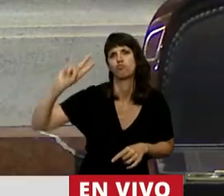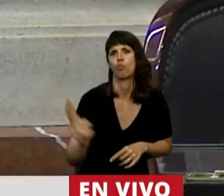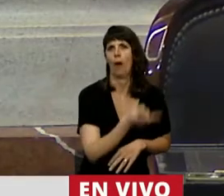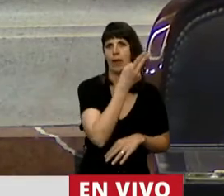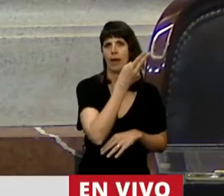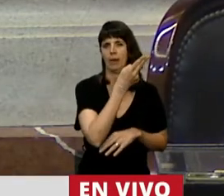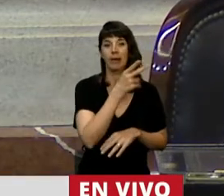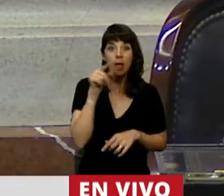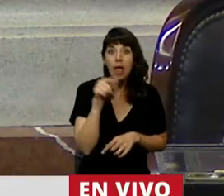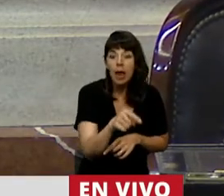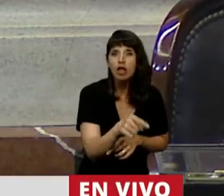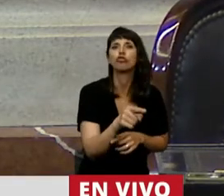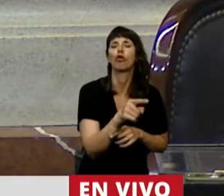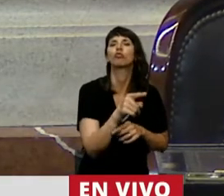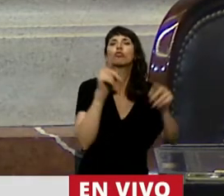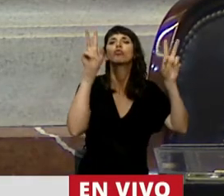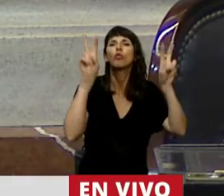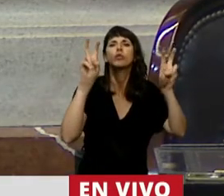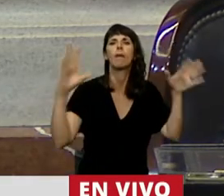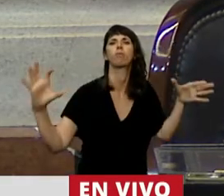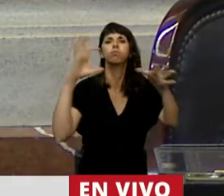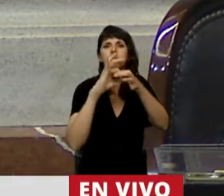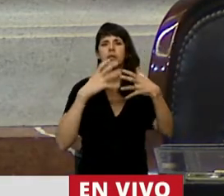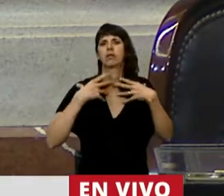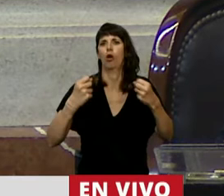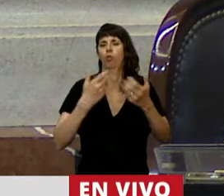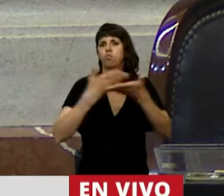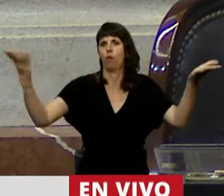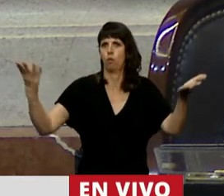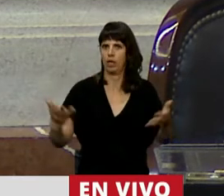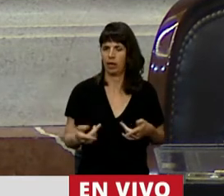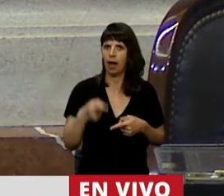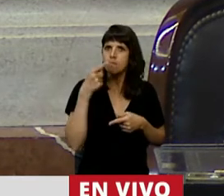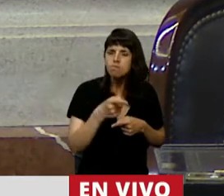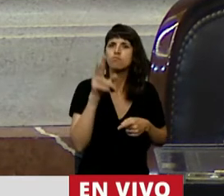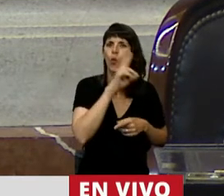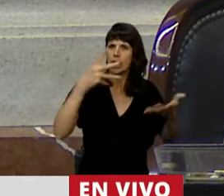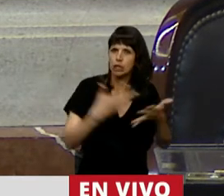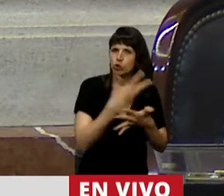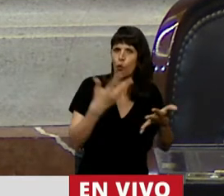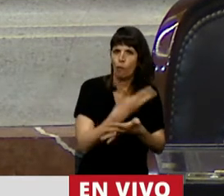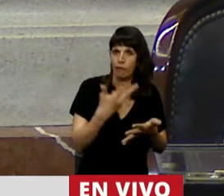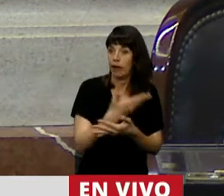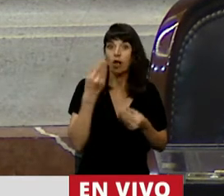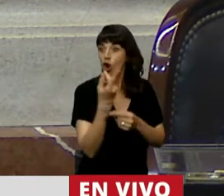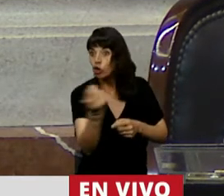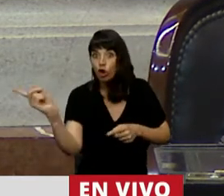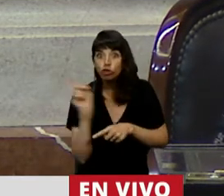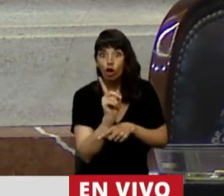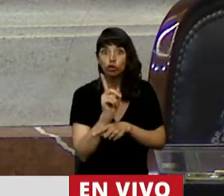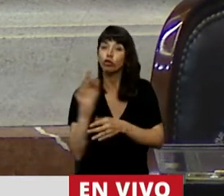Y eso es un problema de la salud pública que afecta a las mujeres y que nosotros, como legisladores,